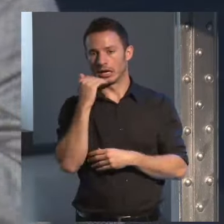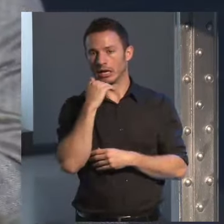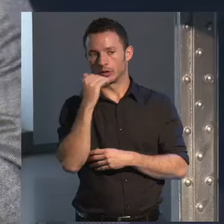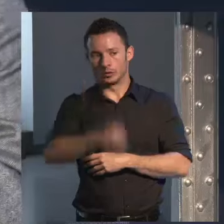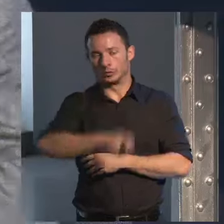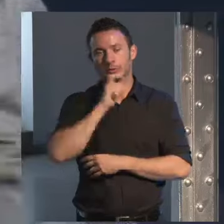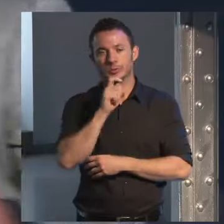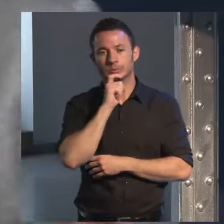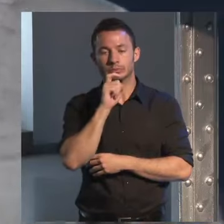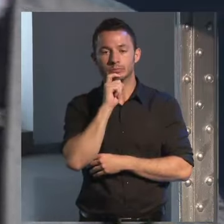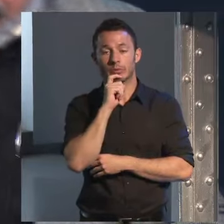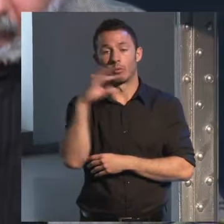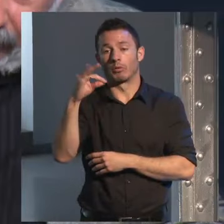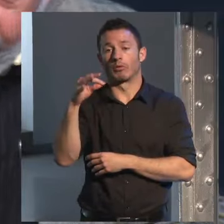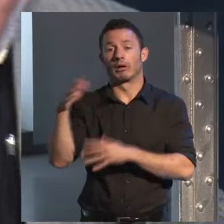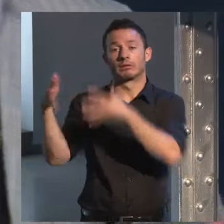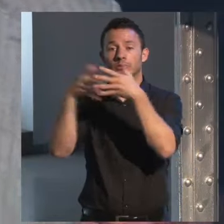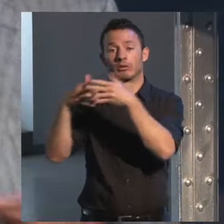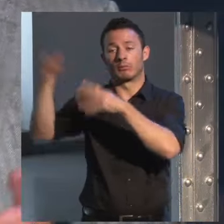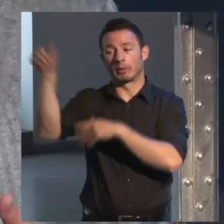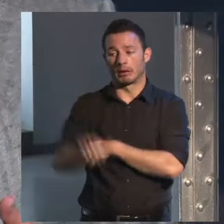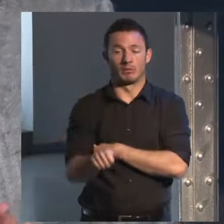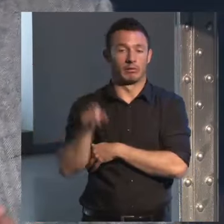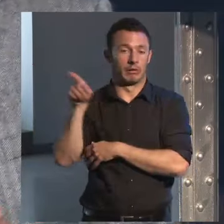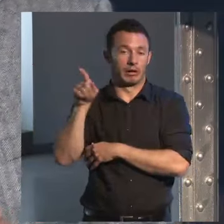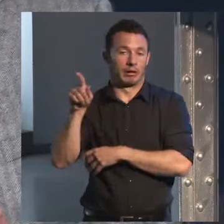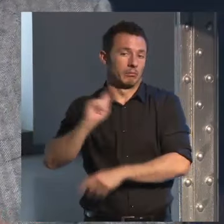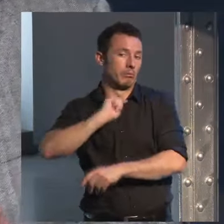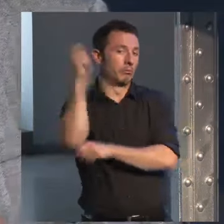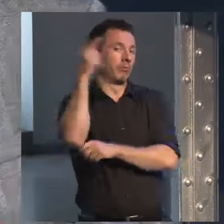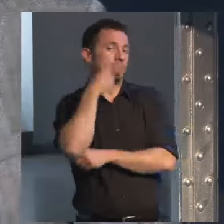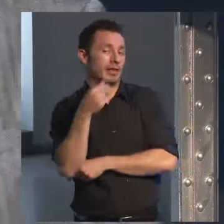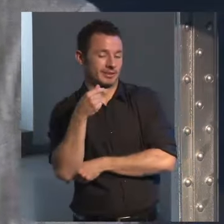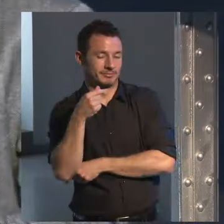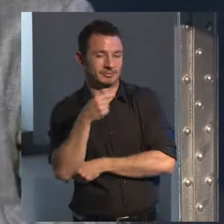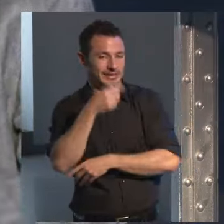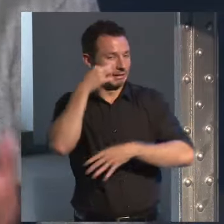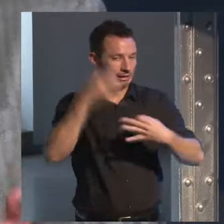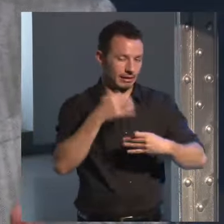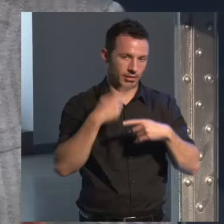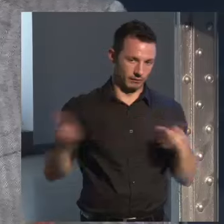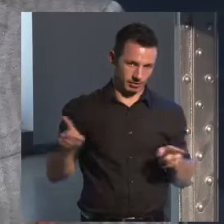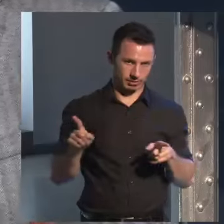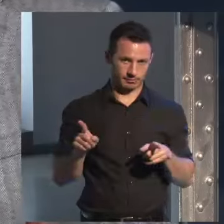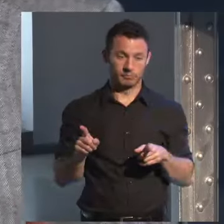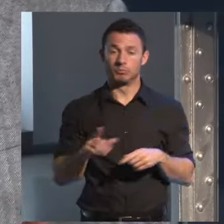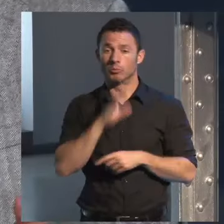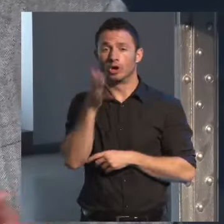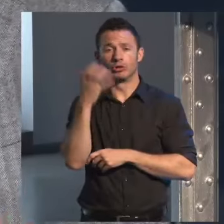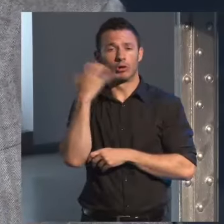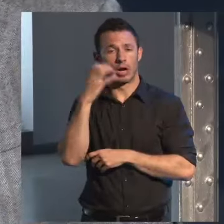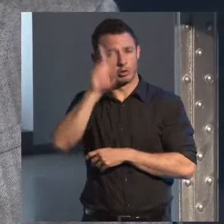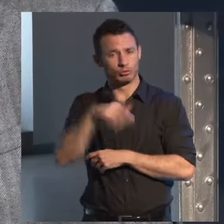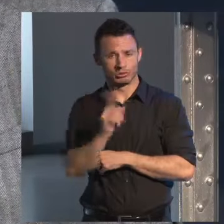excepto en esas películas americanas de las que hablábamos ahorita por lo tanto no es raro no es raro que